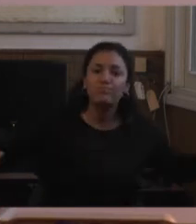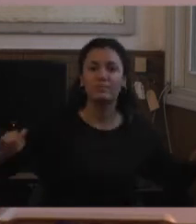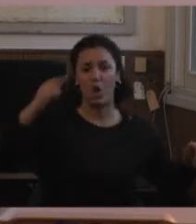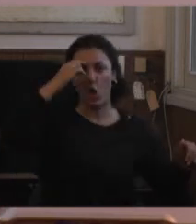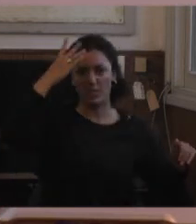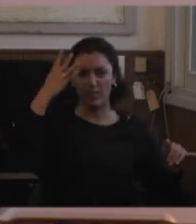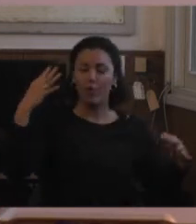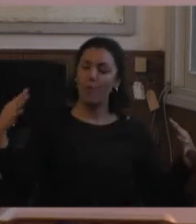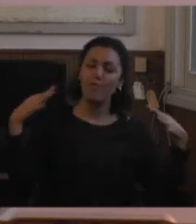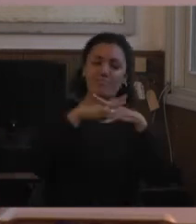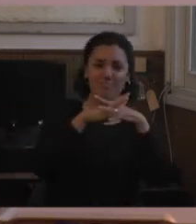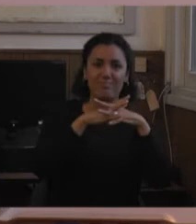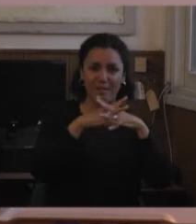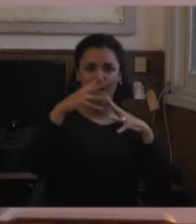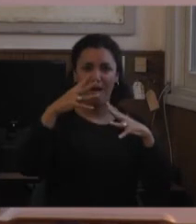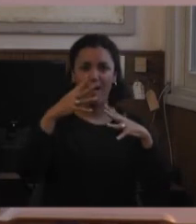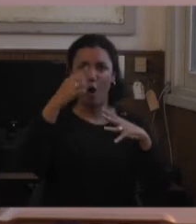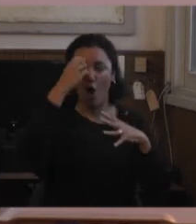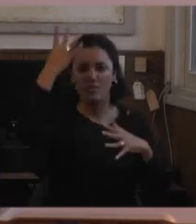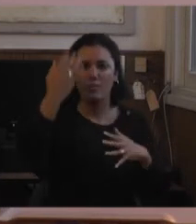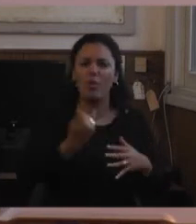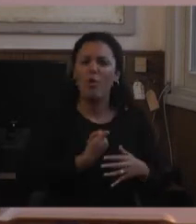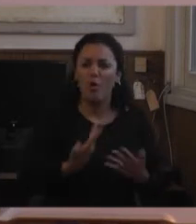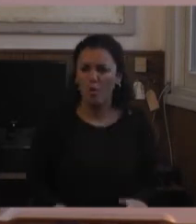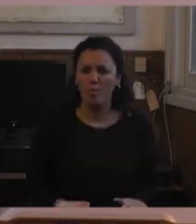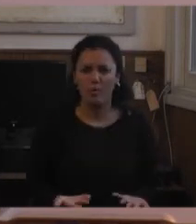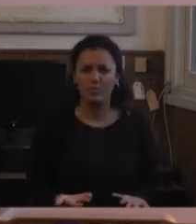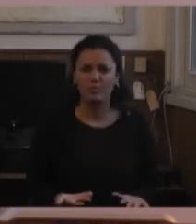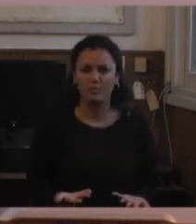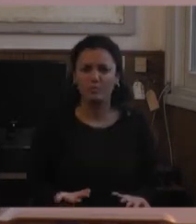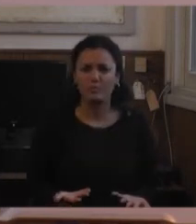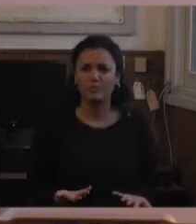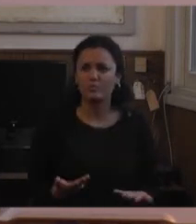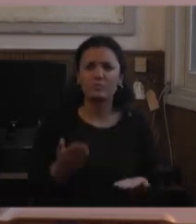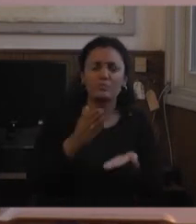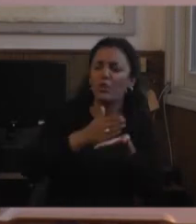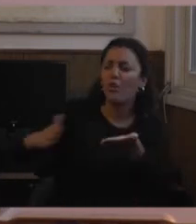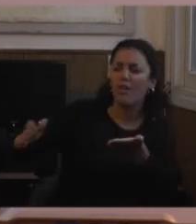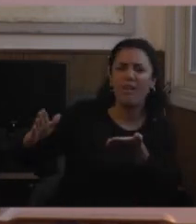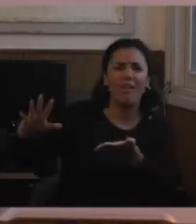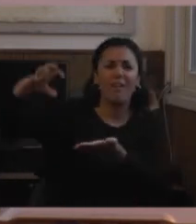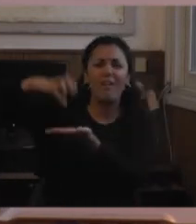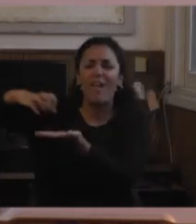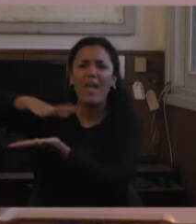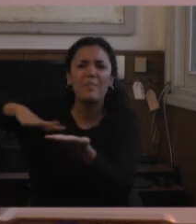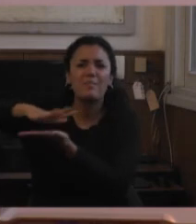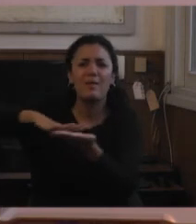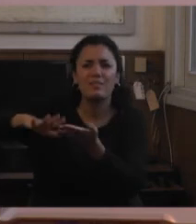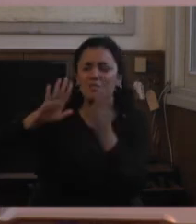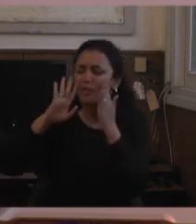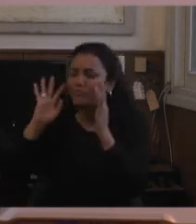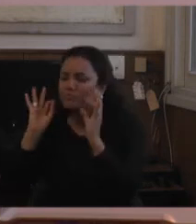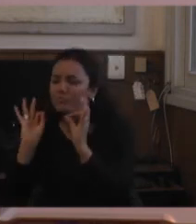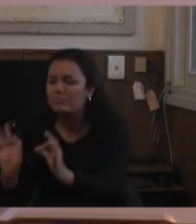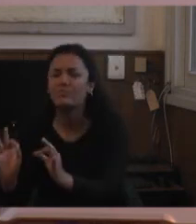que es como filtrarse dejar de tener espacios exclusivos de la discapacidad para meterse donde no se habla de la